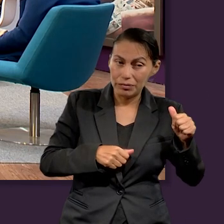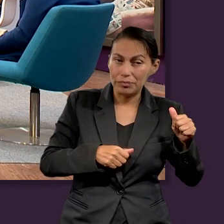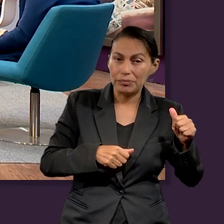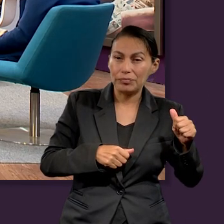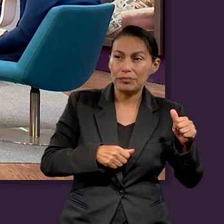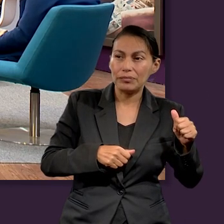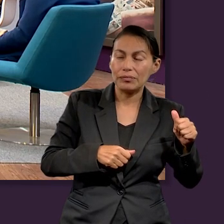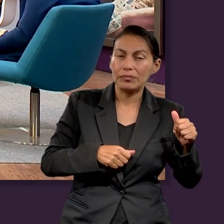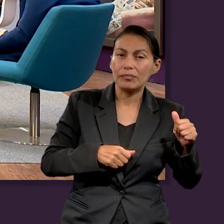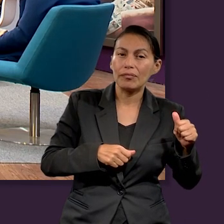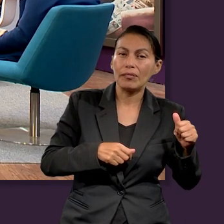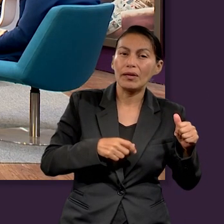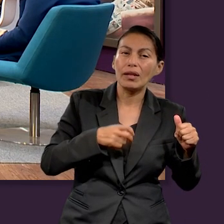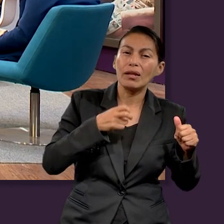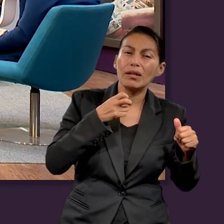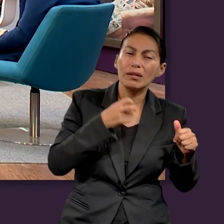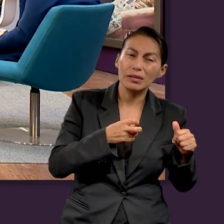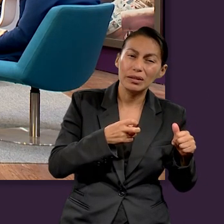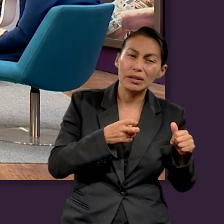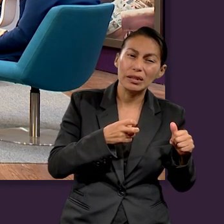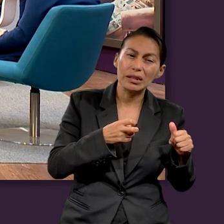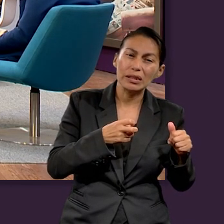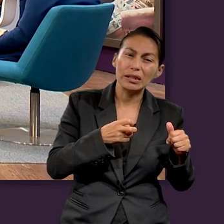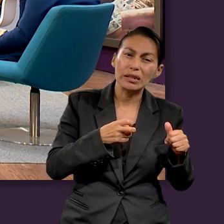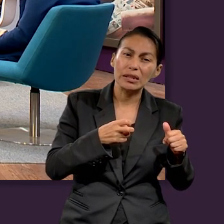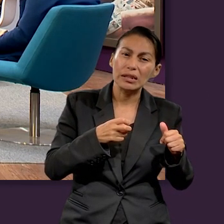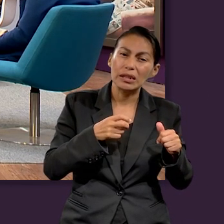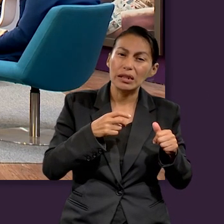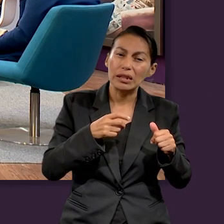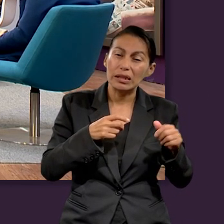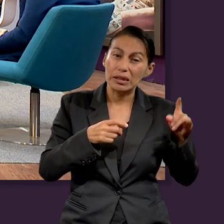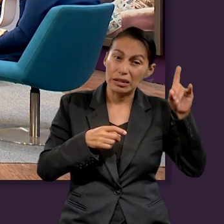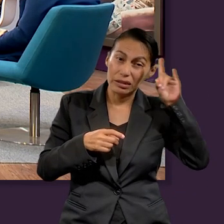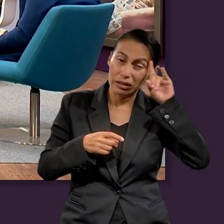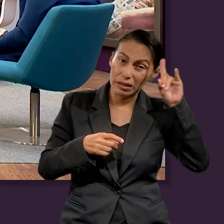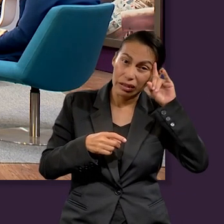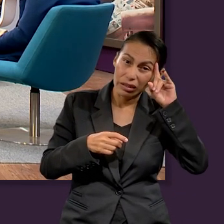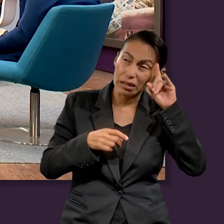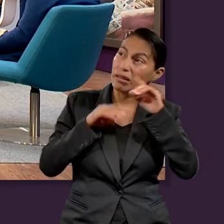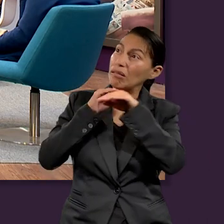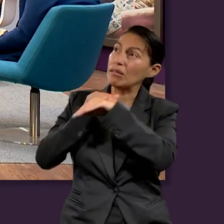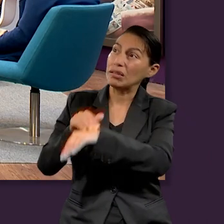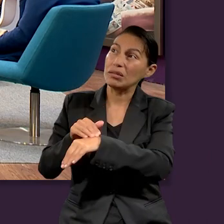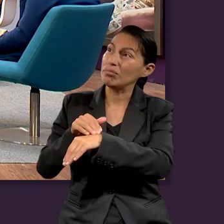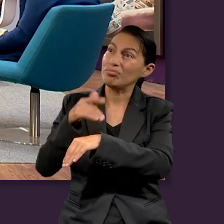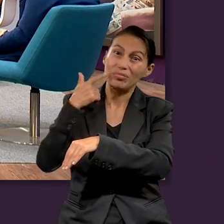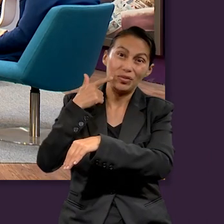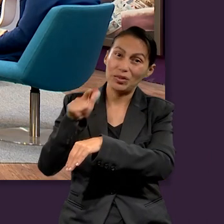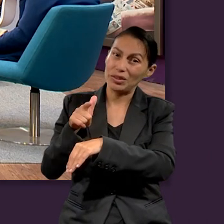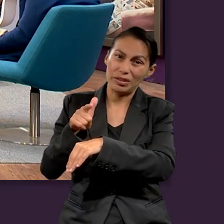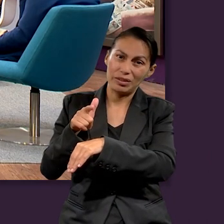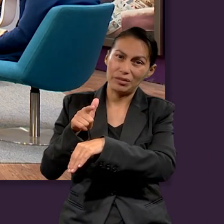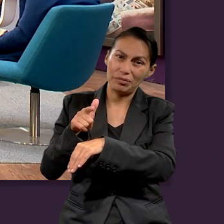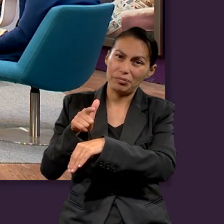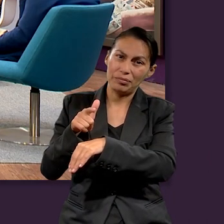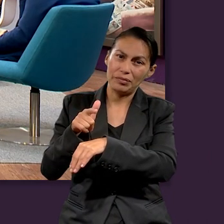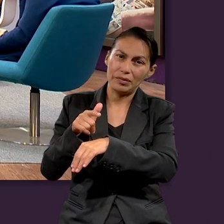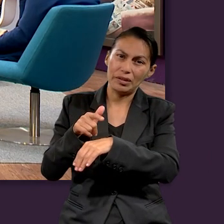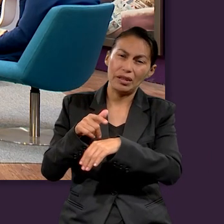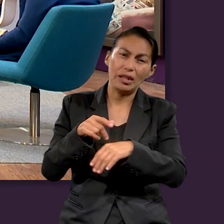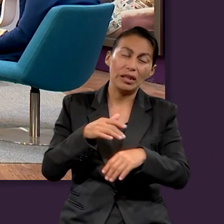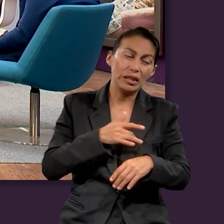estaba realizándose, se estaba confrontando a la obediencia. Obedecer a Dios